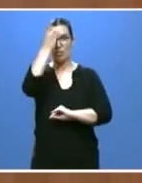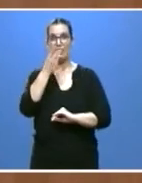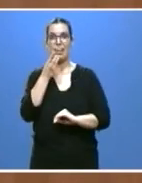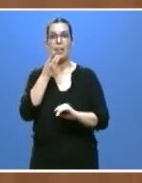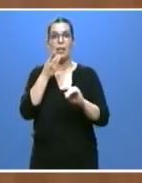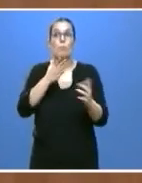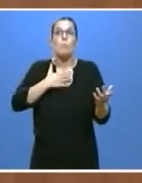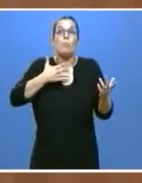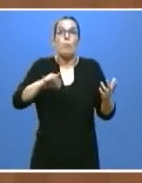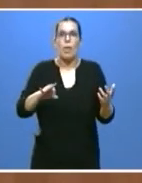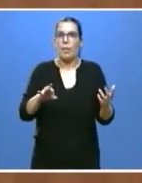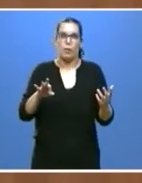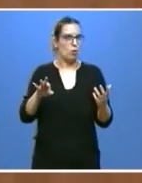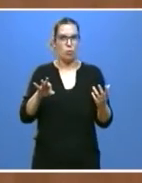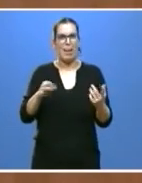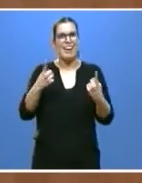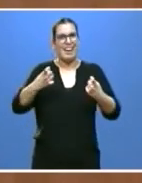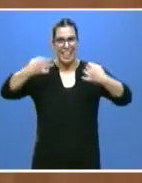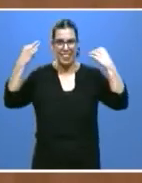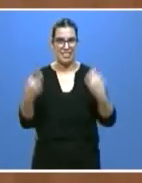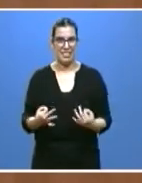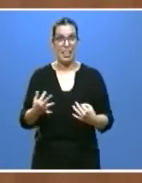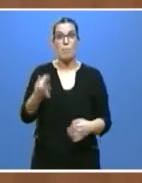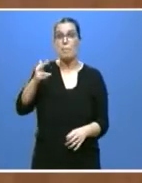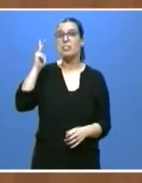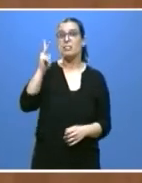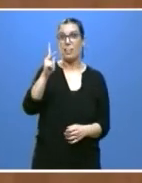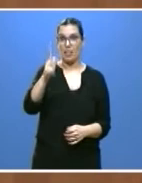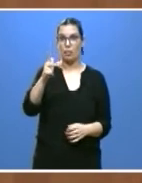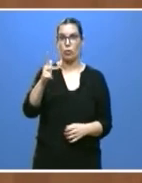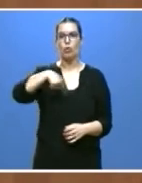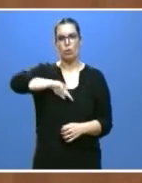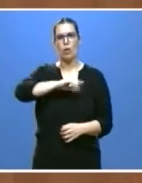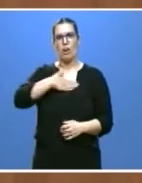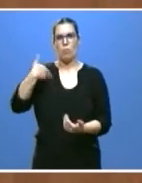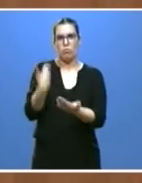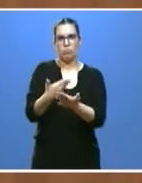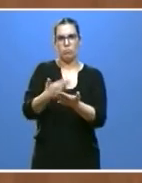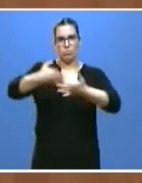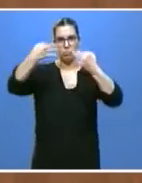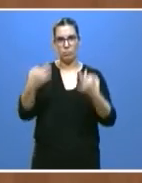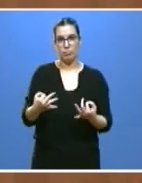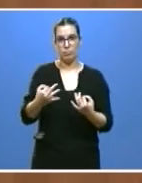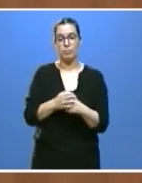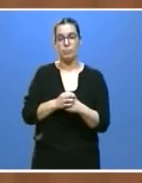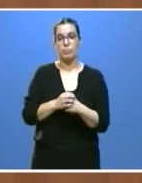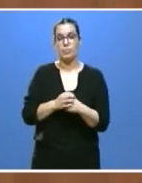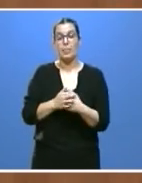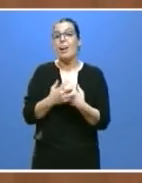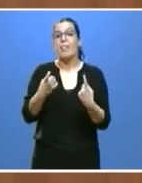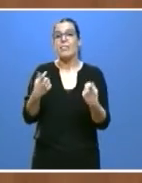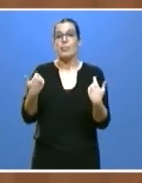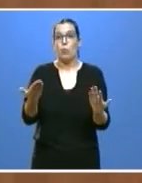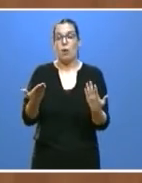posibilidad, es una necesidad, un derecho que vamos a garantizar. ello implica desde